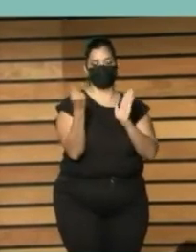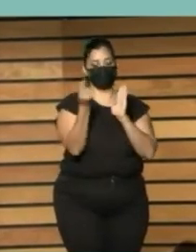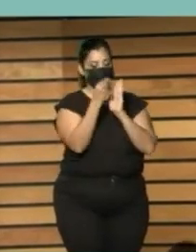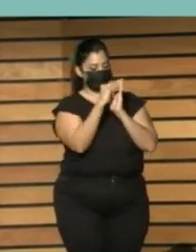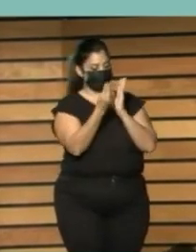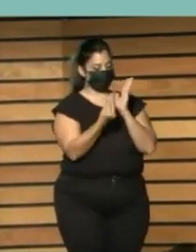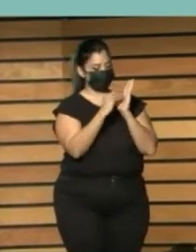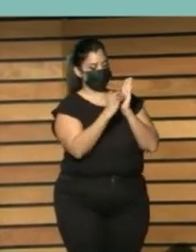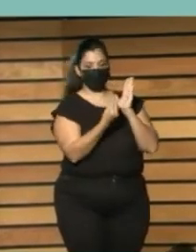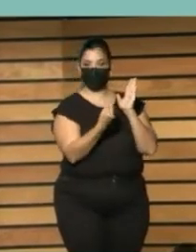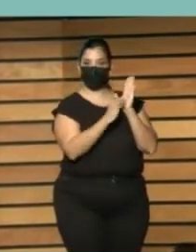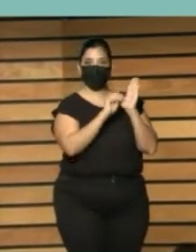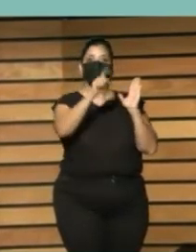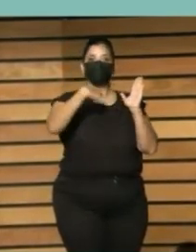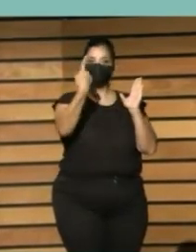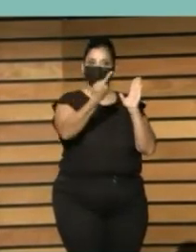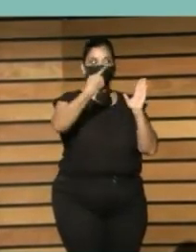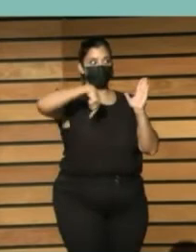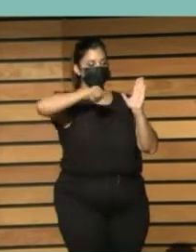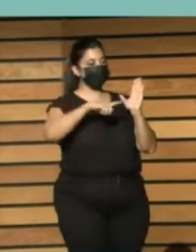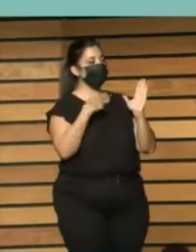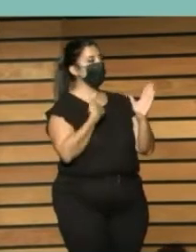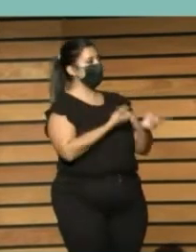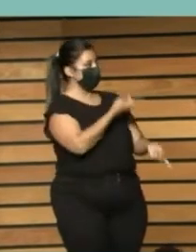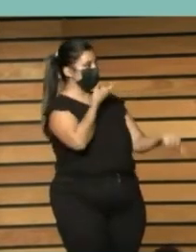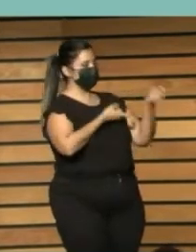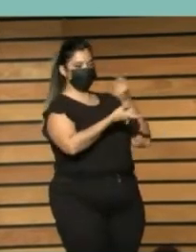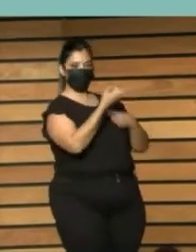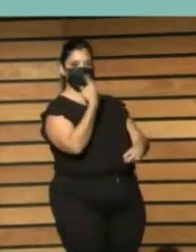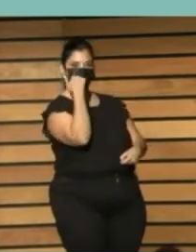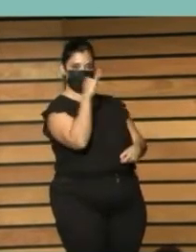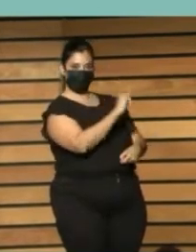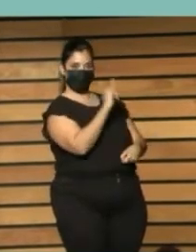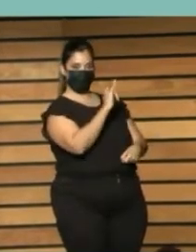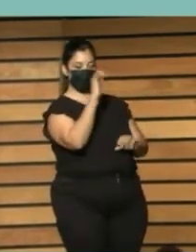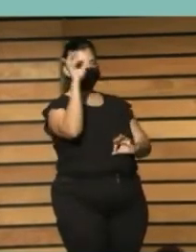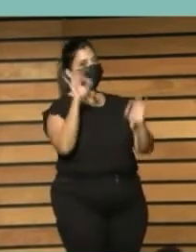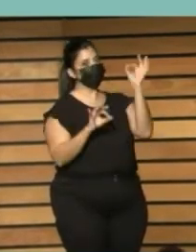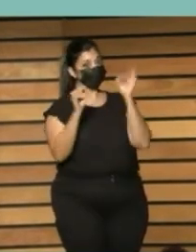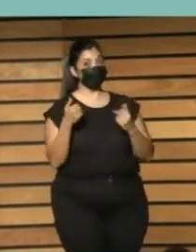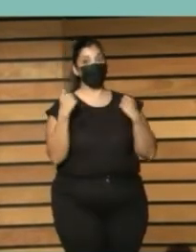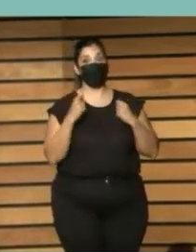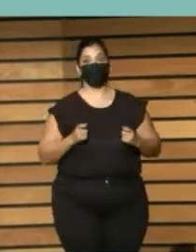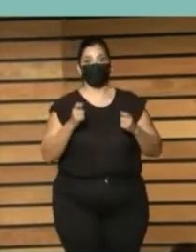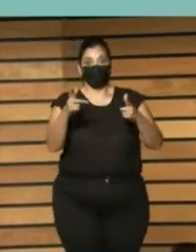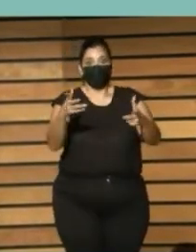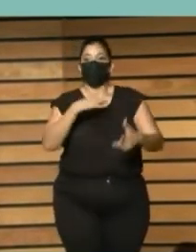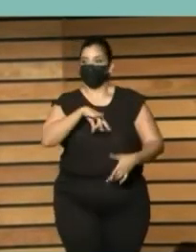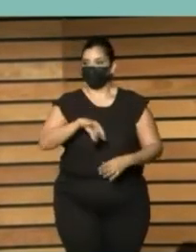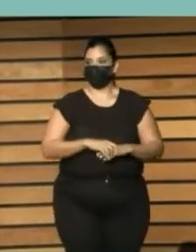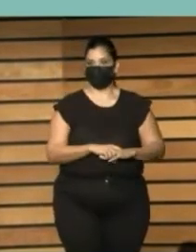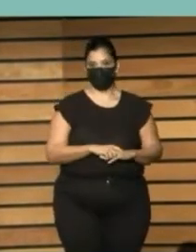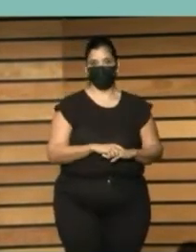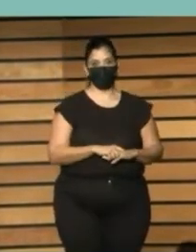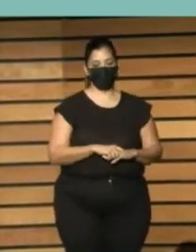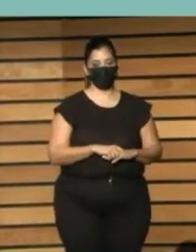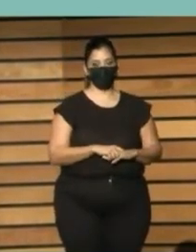que realmente estamos teniendo estas serían las cuatro líneas de trabajo